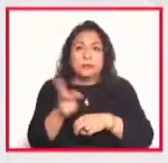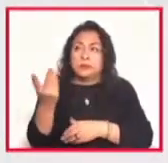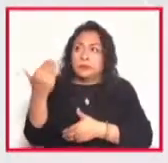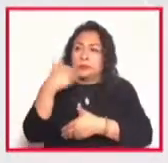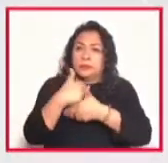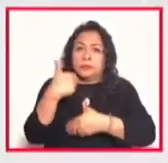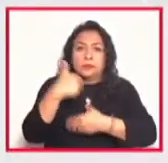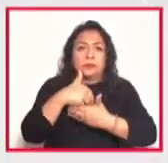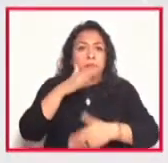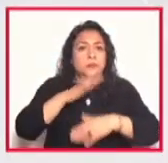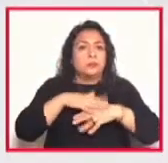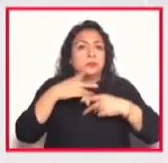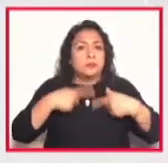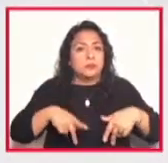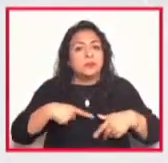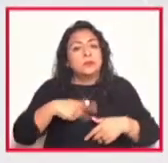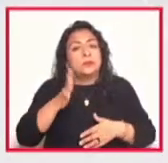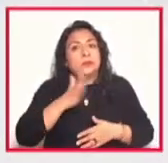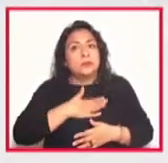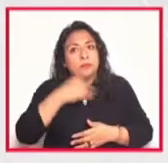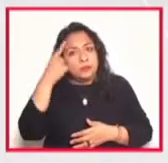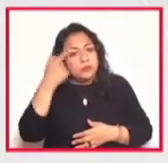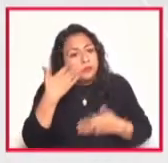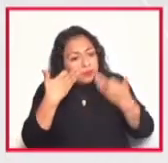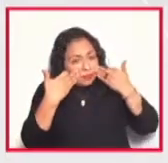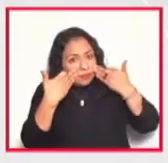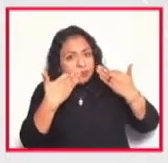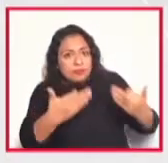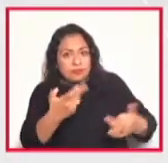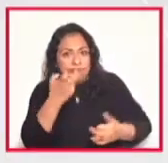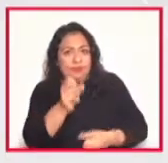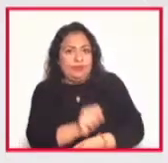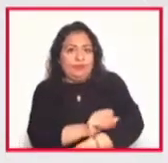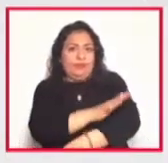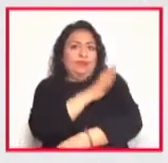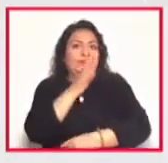a tener experiencia con estas emociones